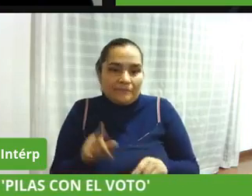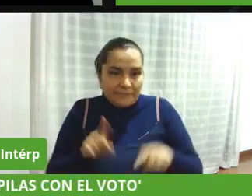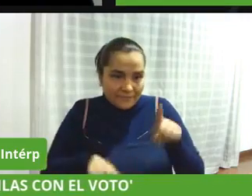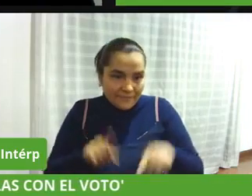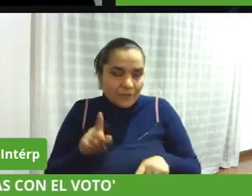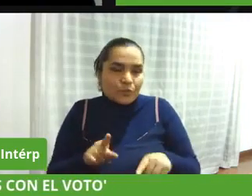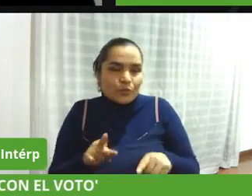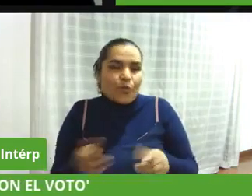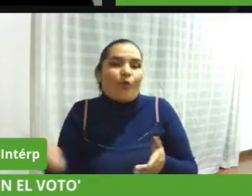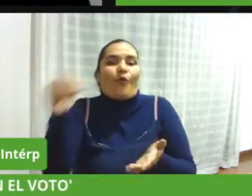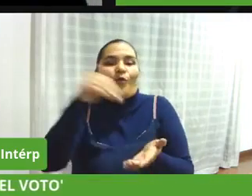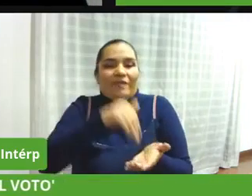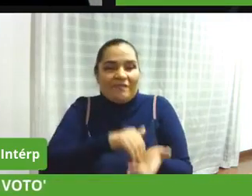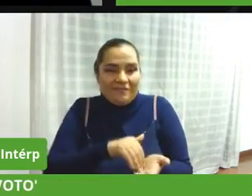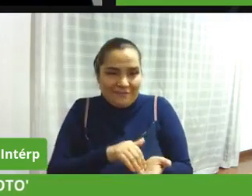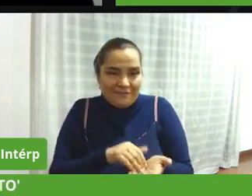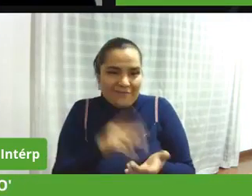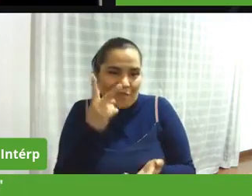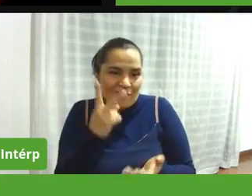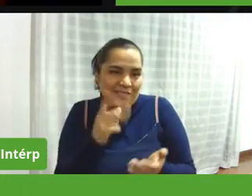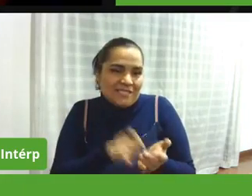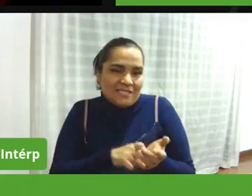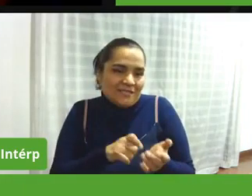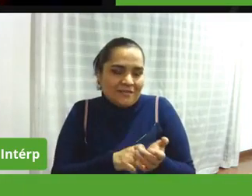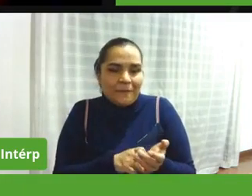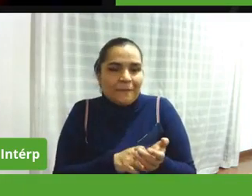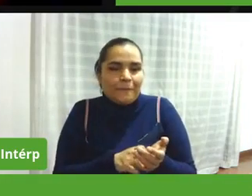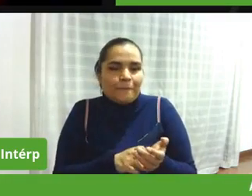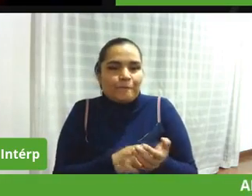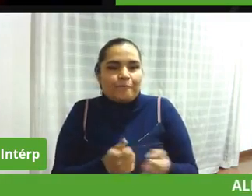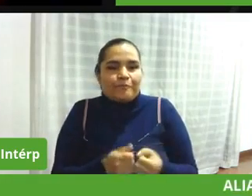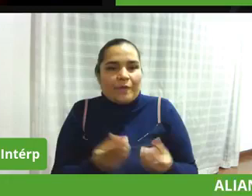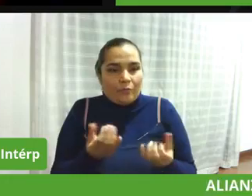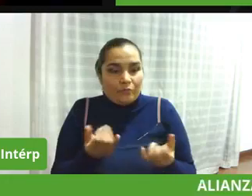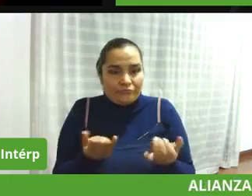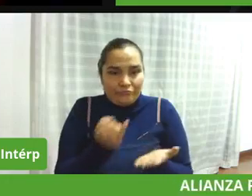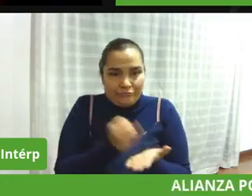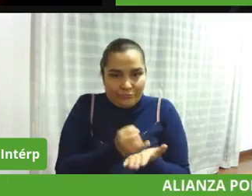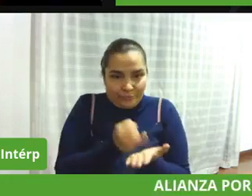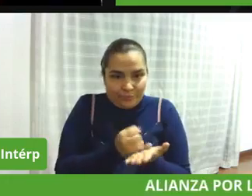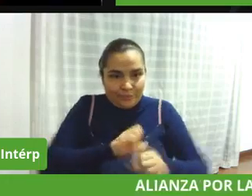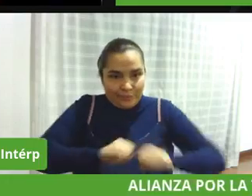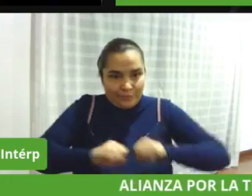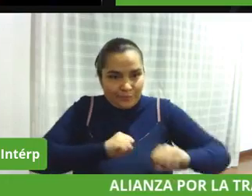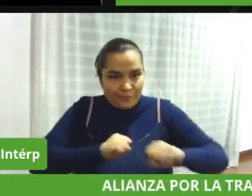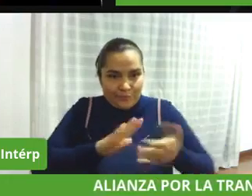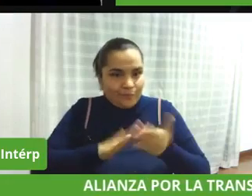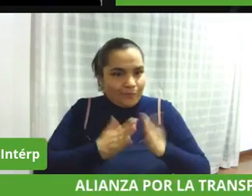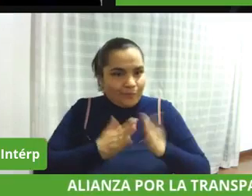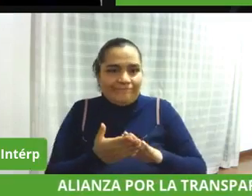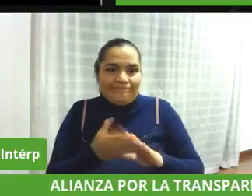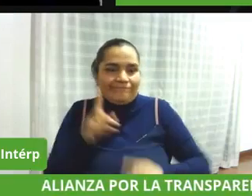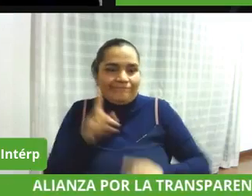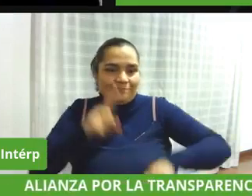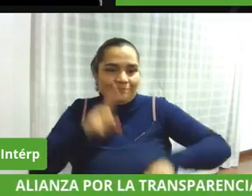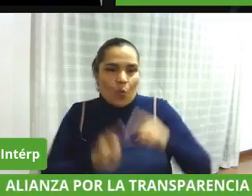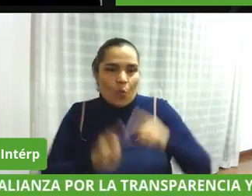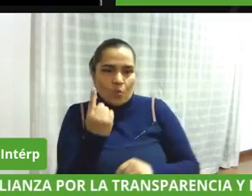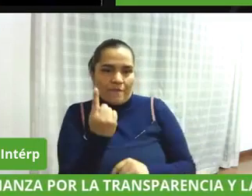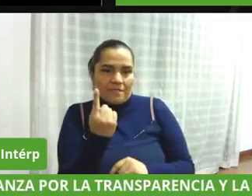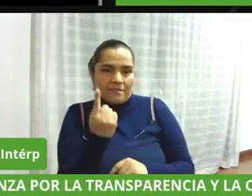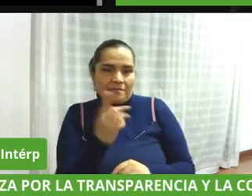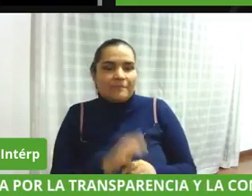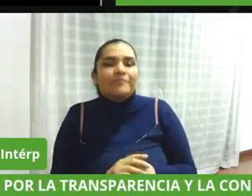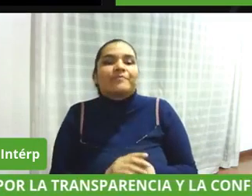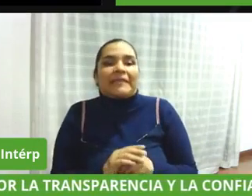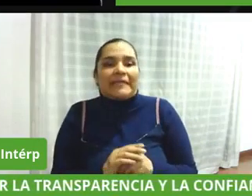gracias camilo por esa pregunta les recordamos a todos los que están aquí participando con sus